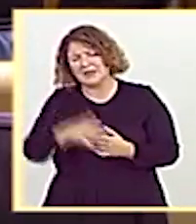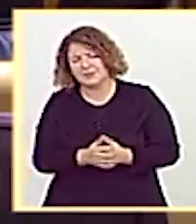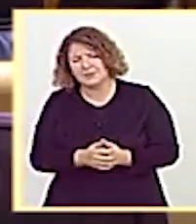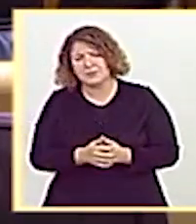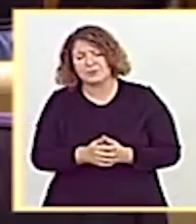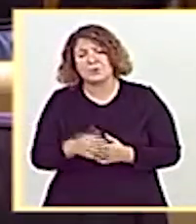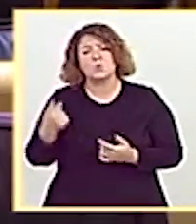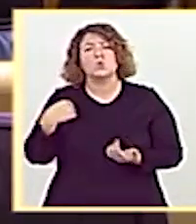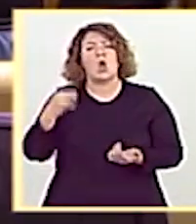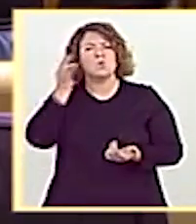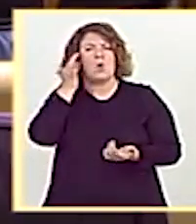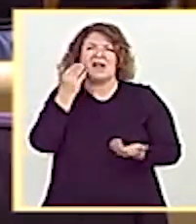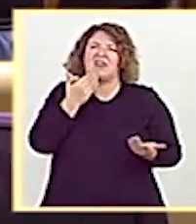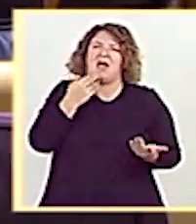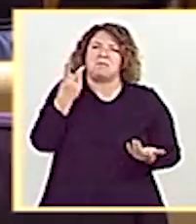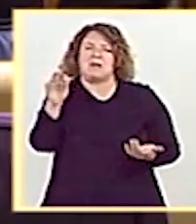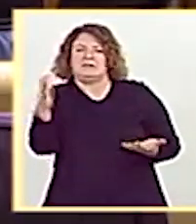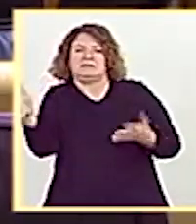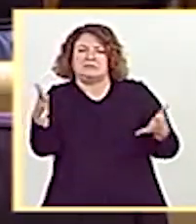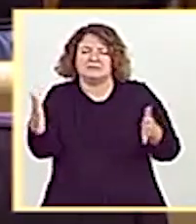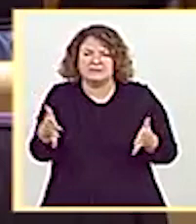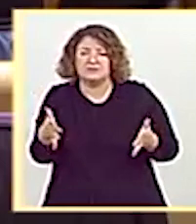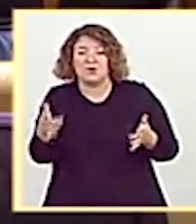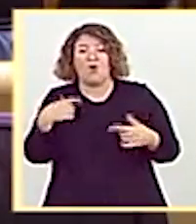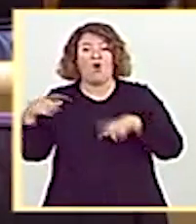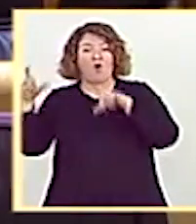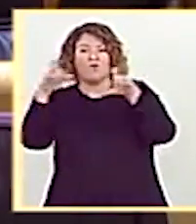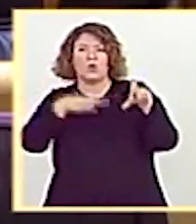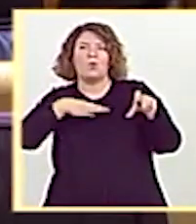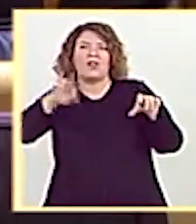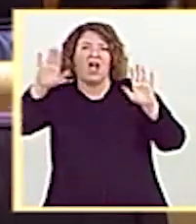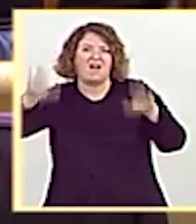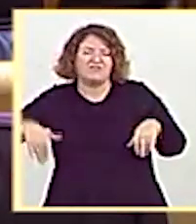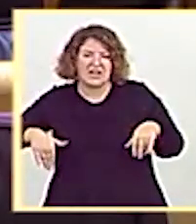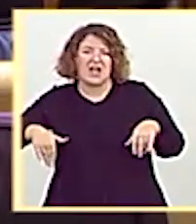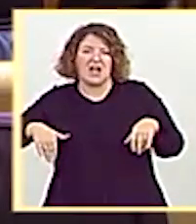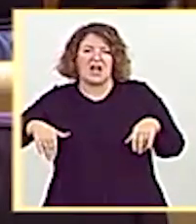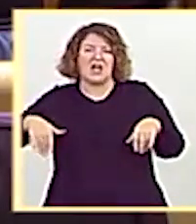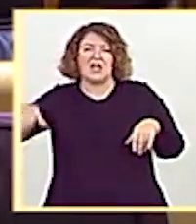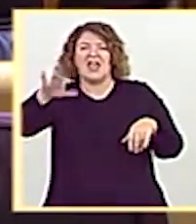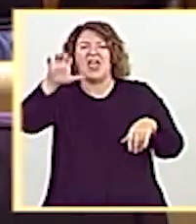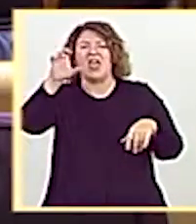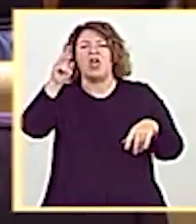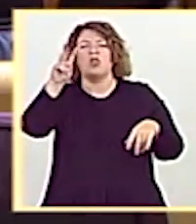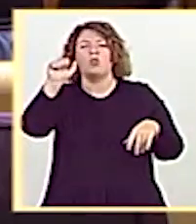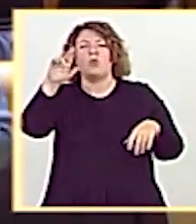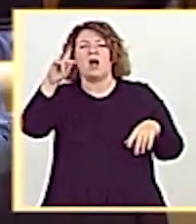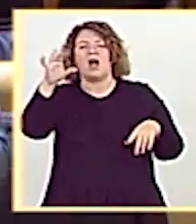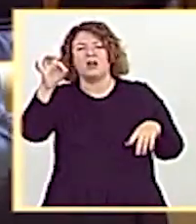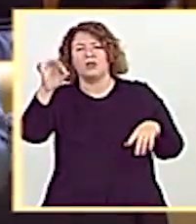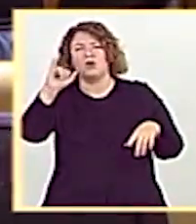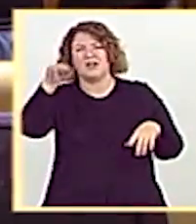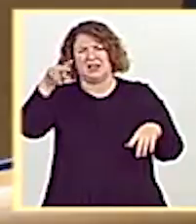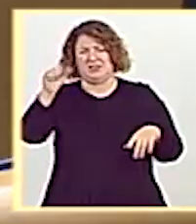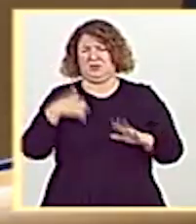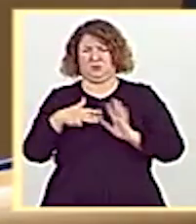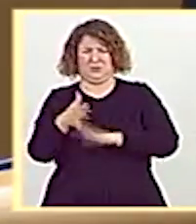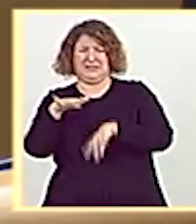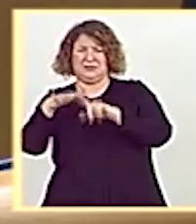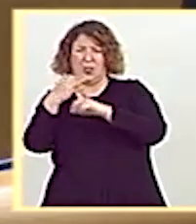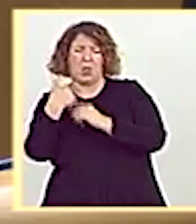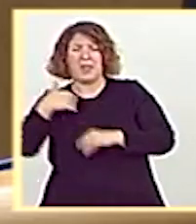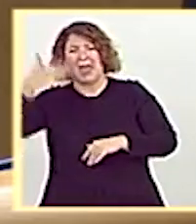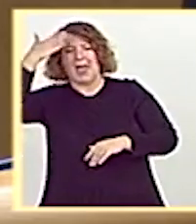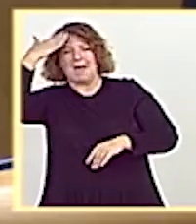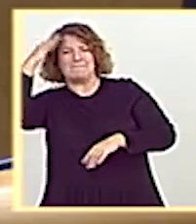supone para una mujer de veintipicos años saber que sus fotos pueden acabar en manos de Eduardo Ollinda. Yo le pregunto, ¿este paternalismo que gasta el señor